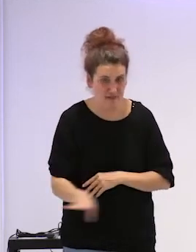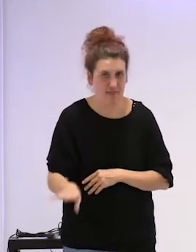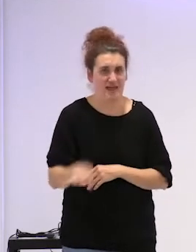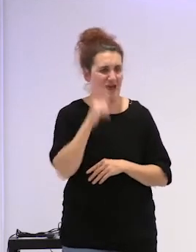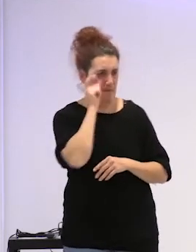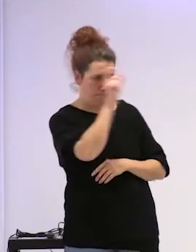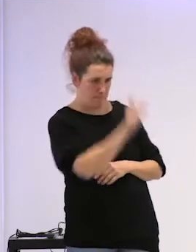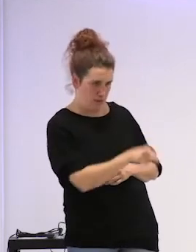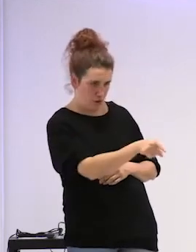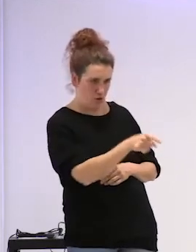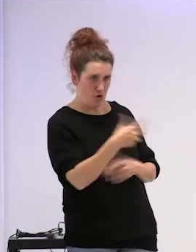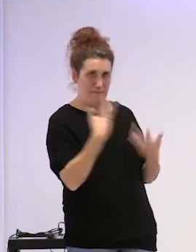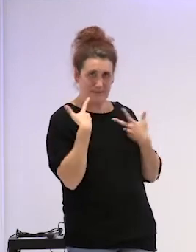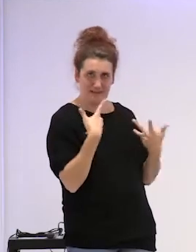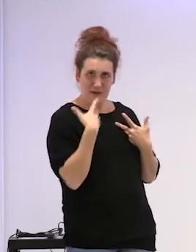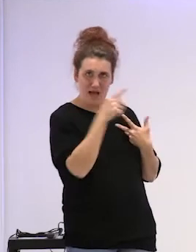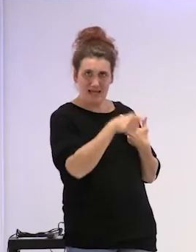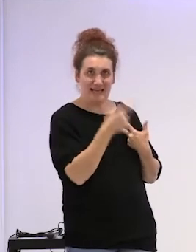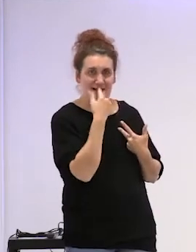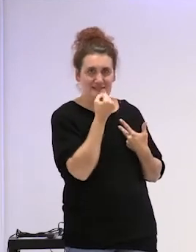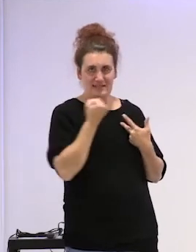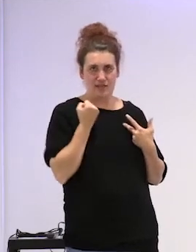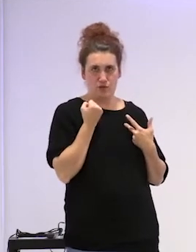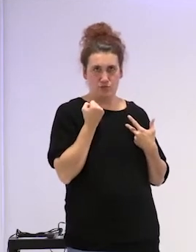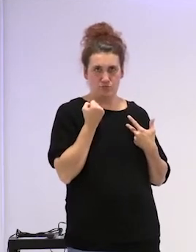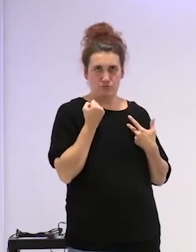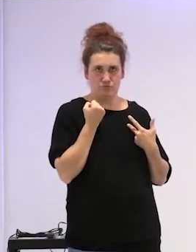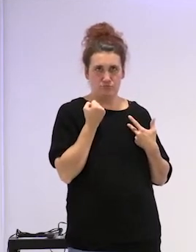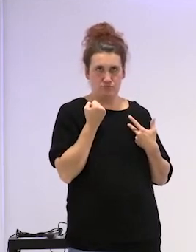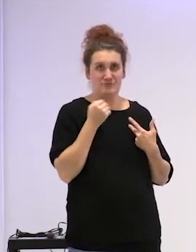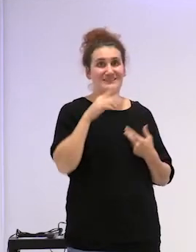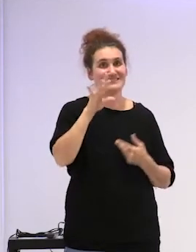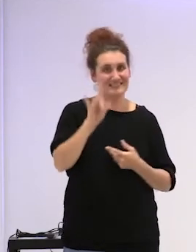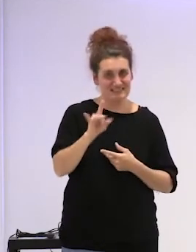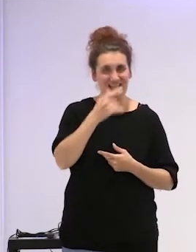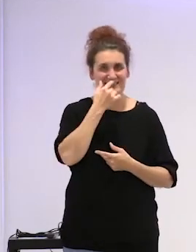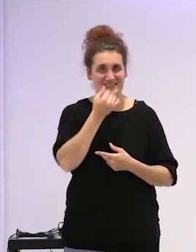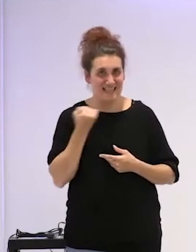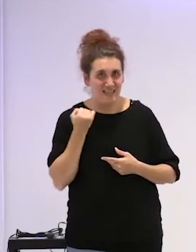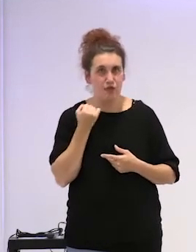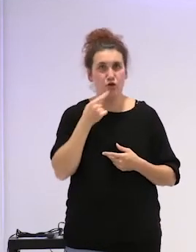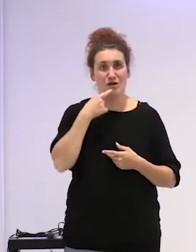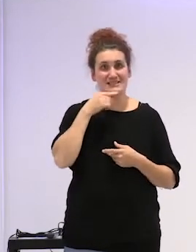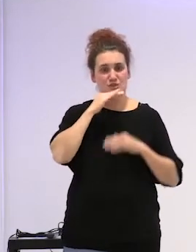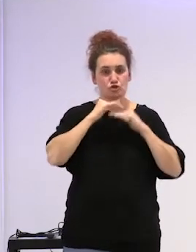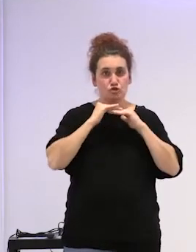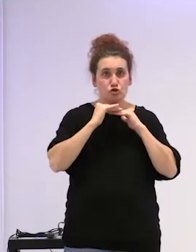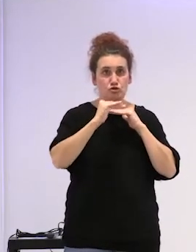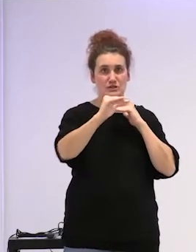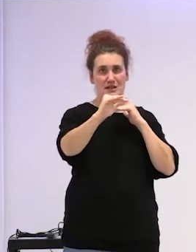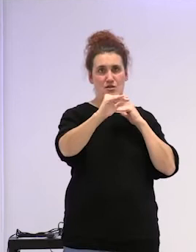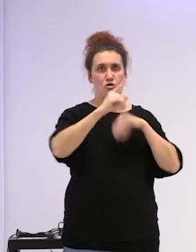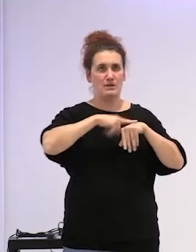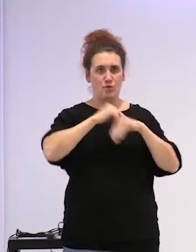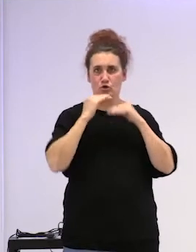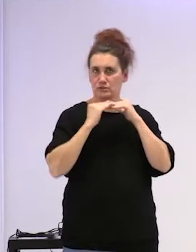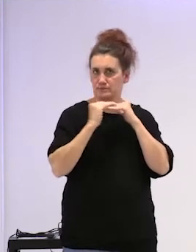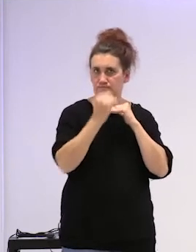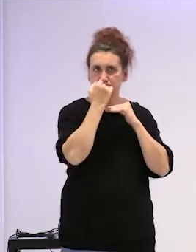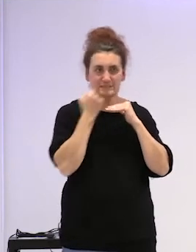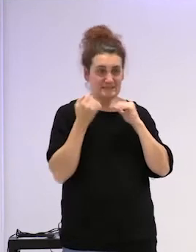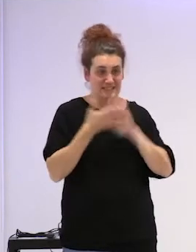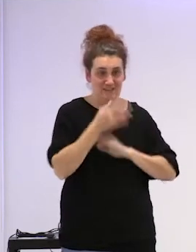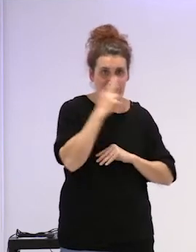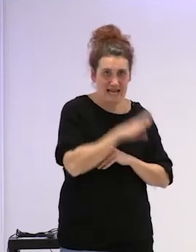víctima y el silencio retomo si el silencio es sostenido en el tiempo es decir que la